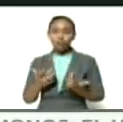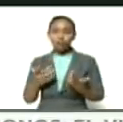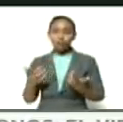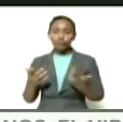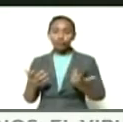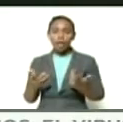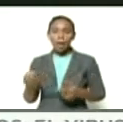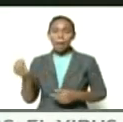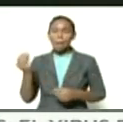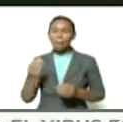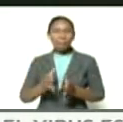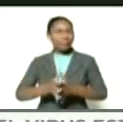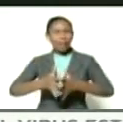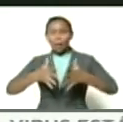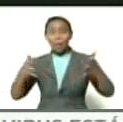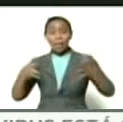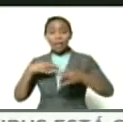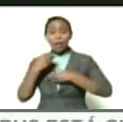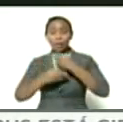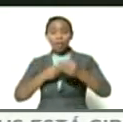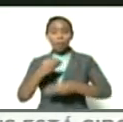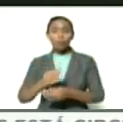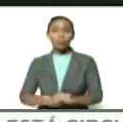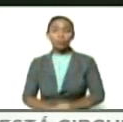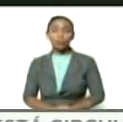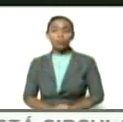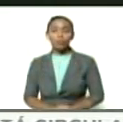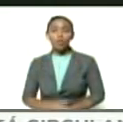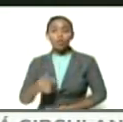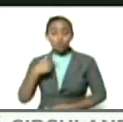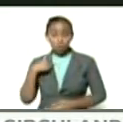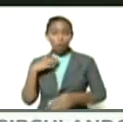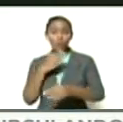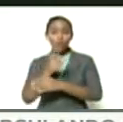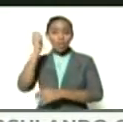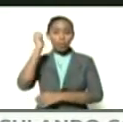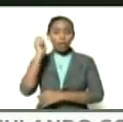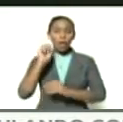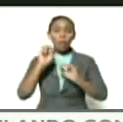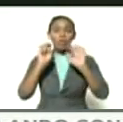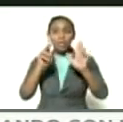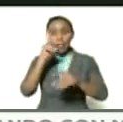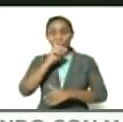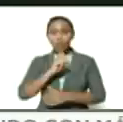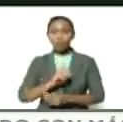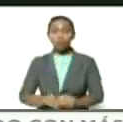más tremenda más que vamos a hacer yo fui diputado por siete años